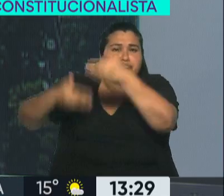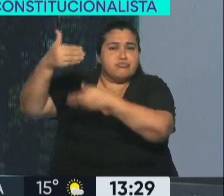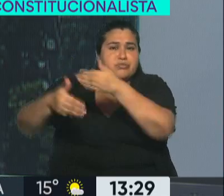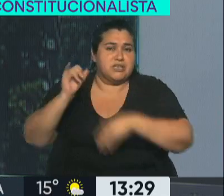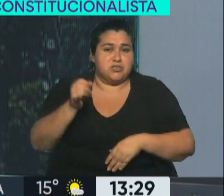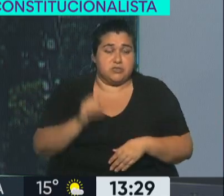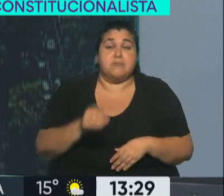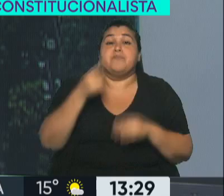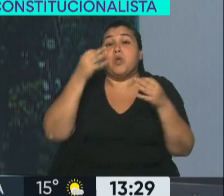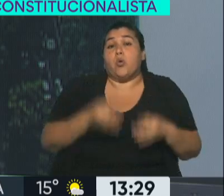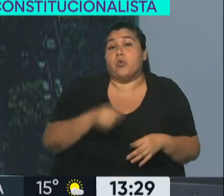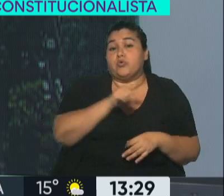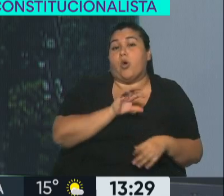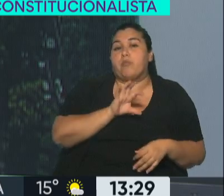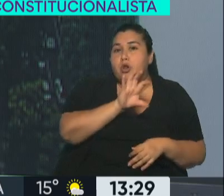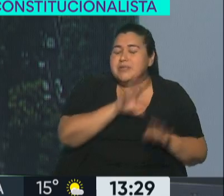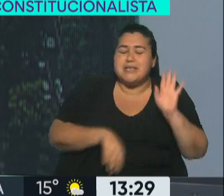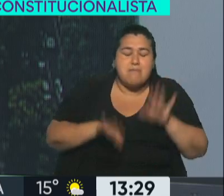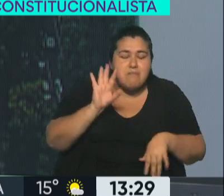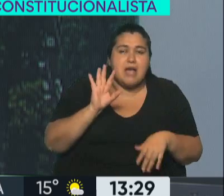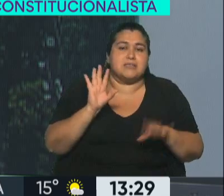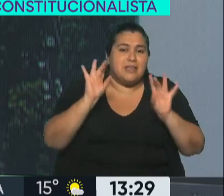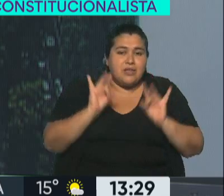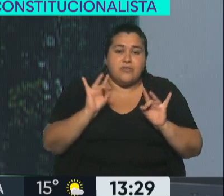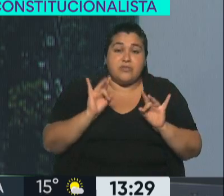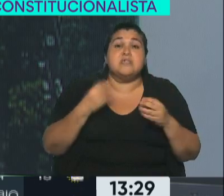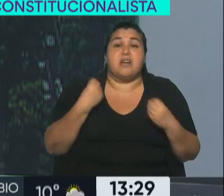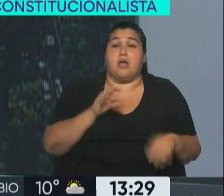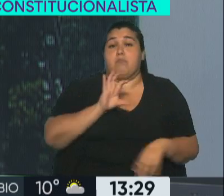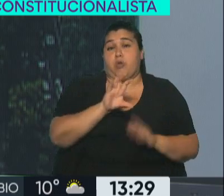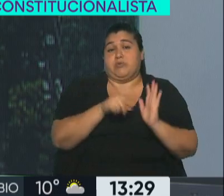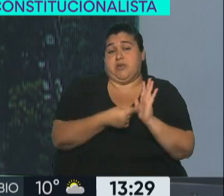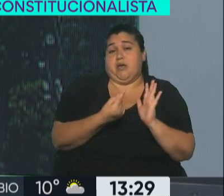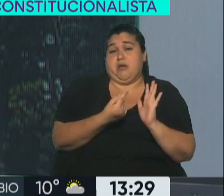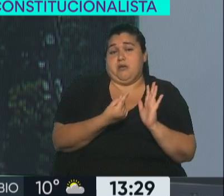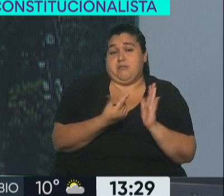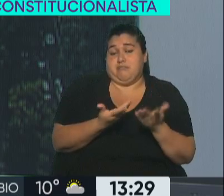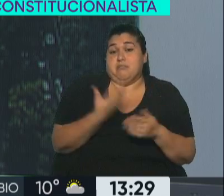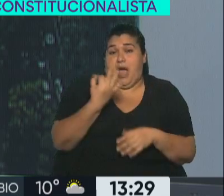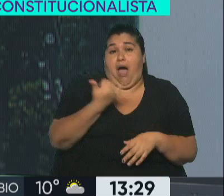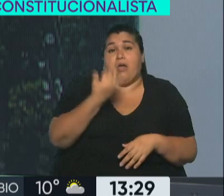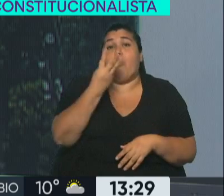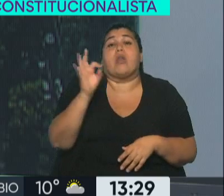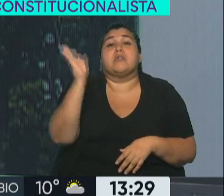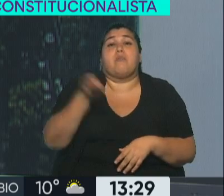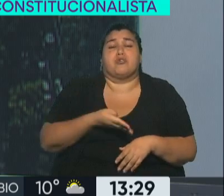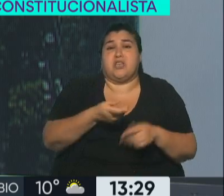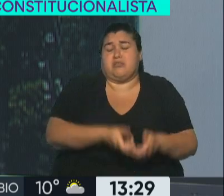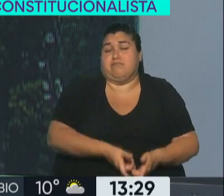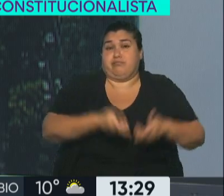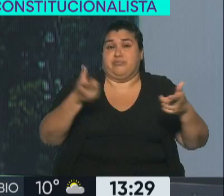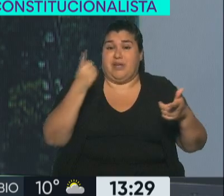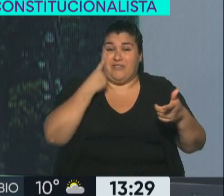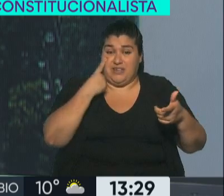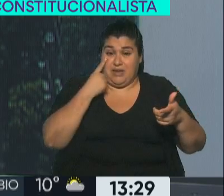caso, la provincia que más perjudicada está por todo esto es la de Buenos Aires, que tiene el 40% de la población, que